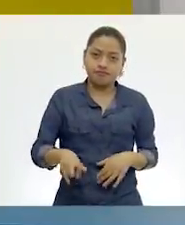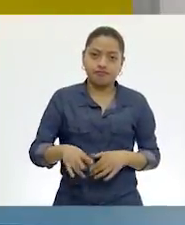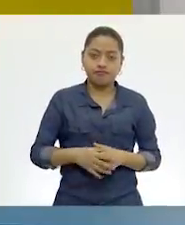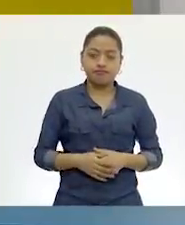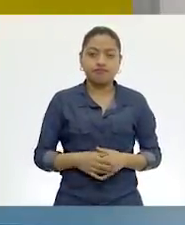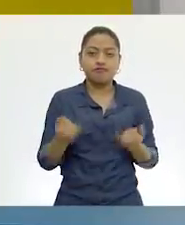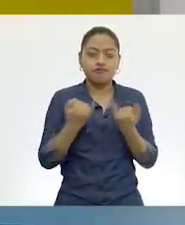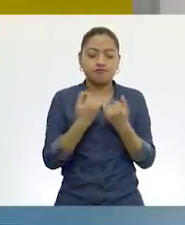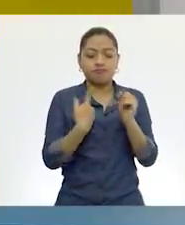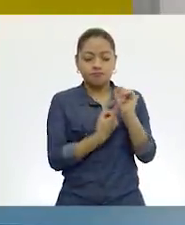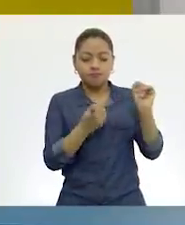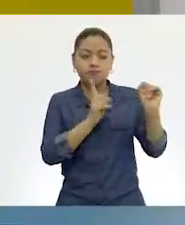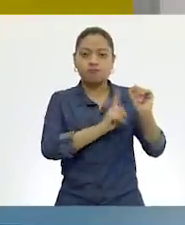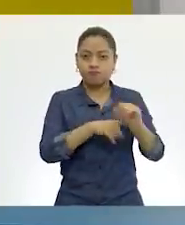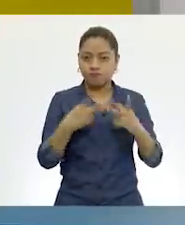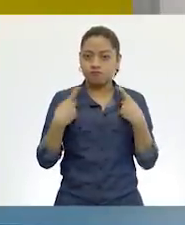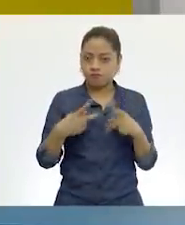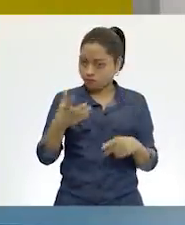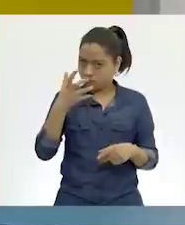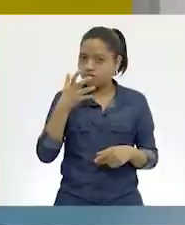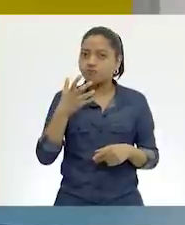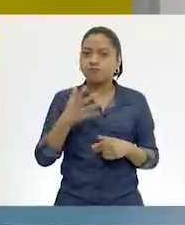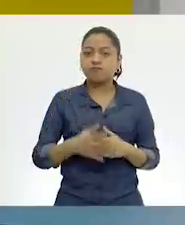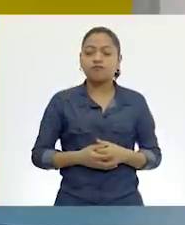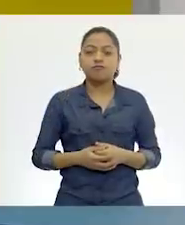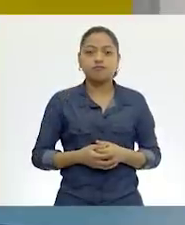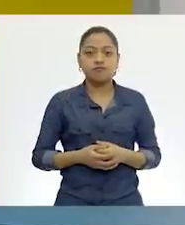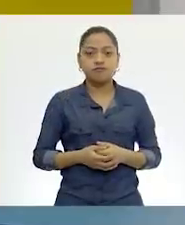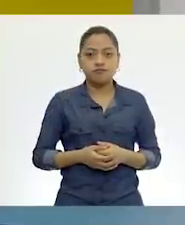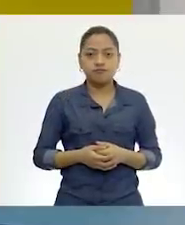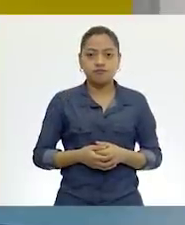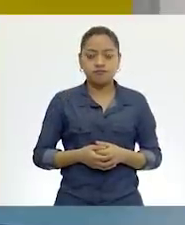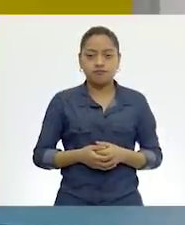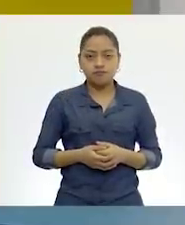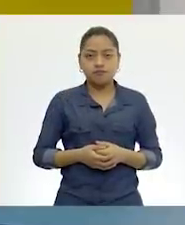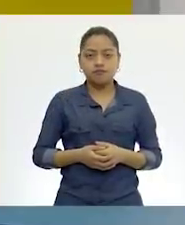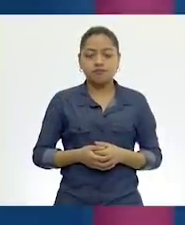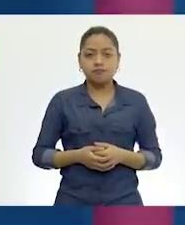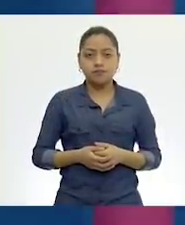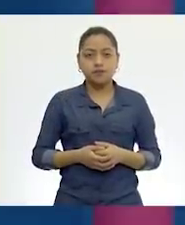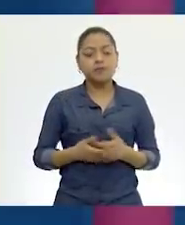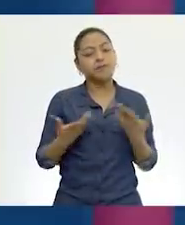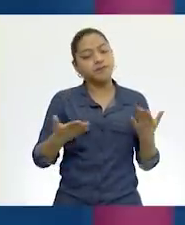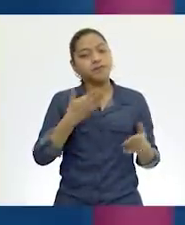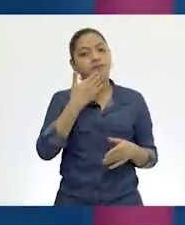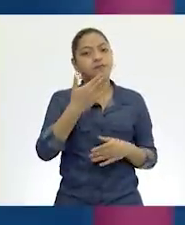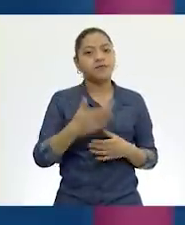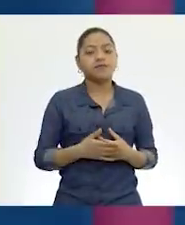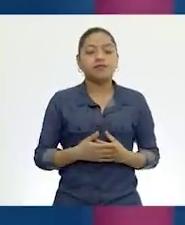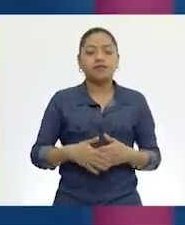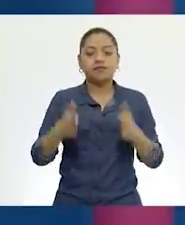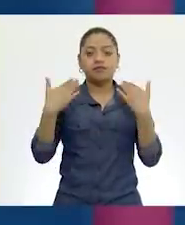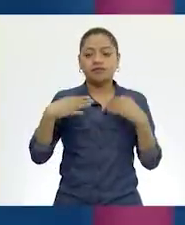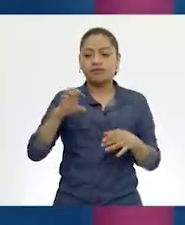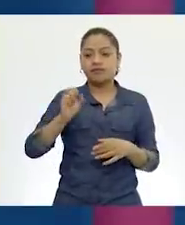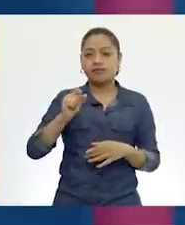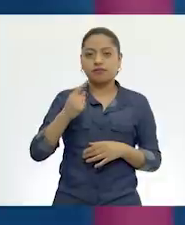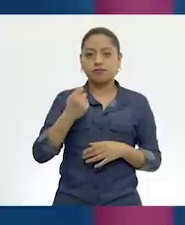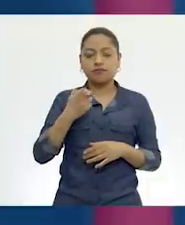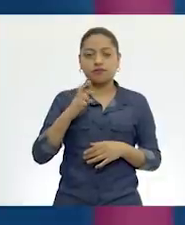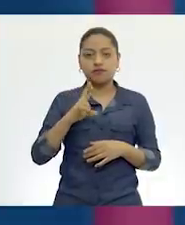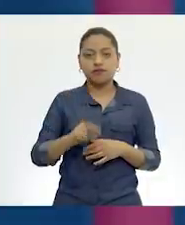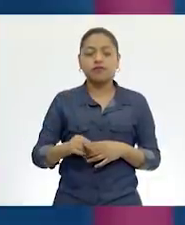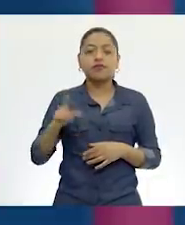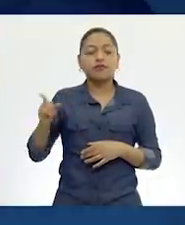sustento más serio de la información que está presentando. Muy bien. Y finalmente, Esther, desde Escárcega,